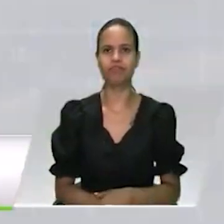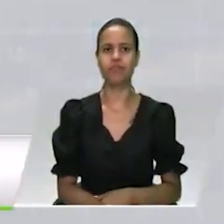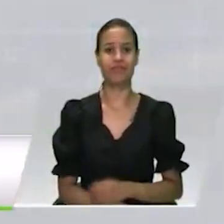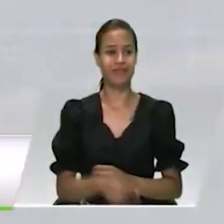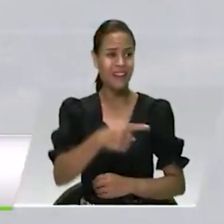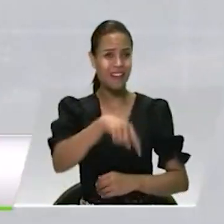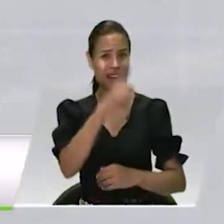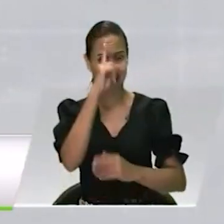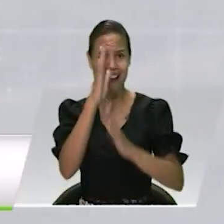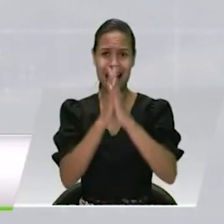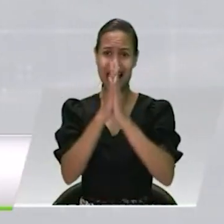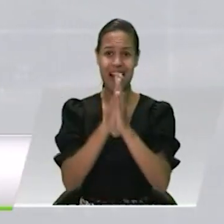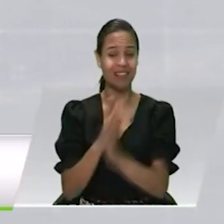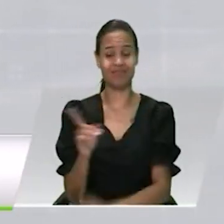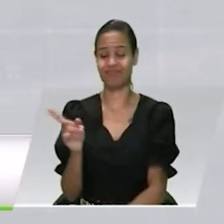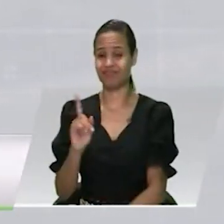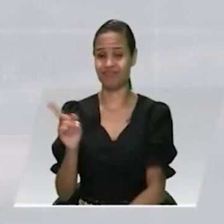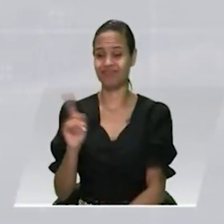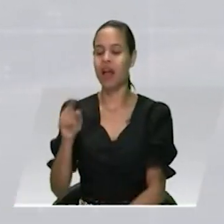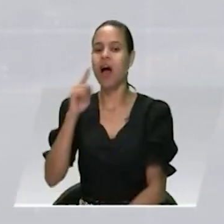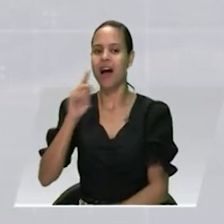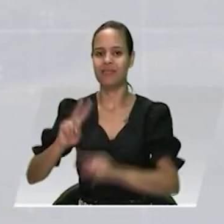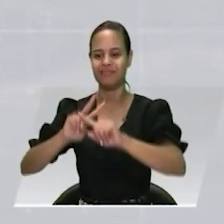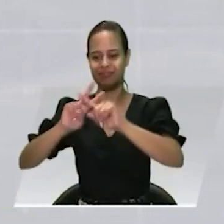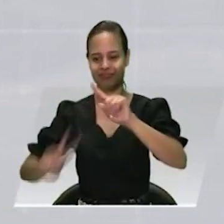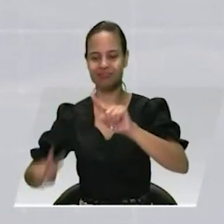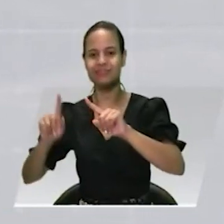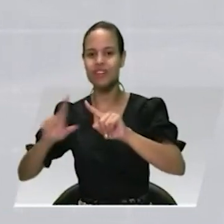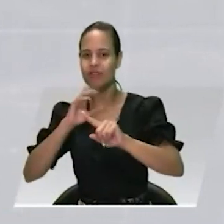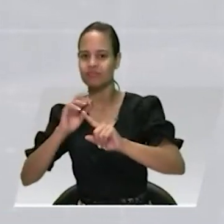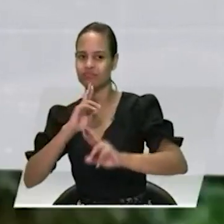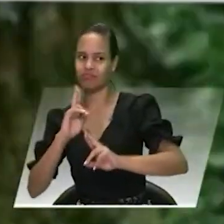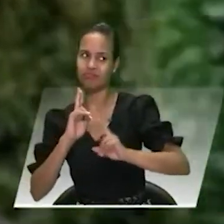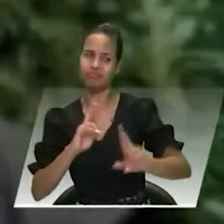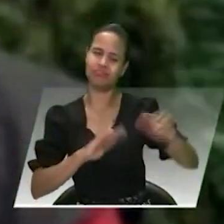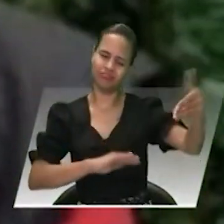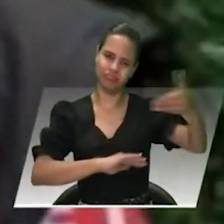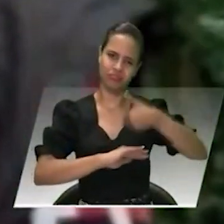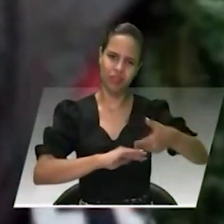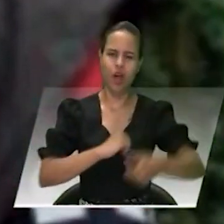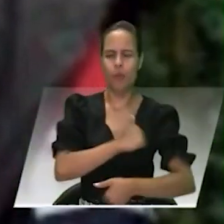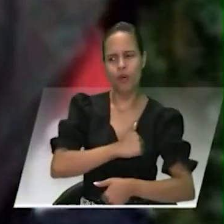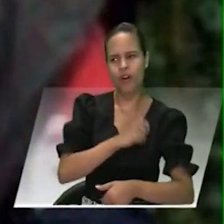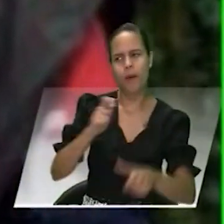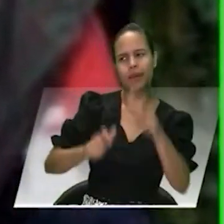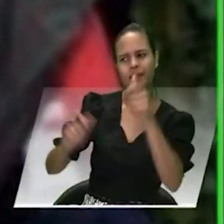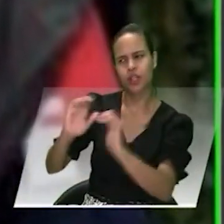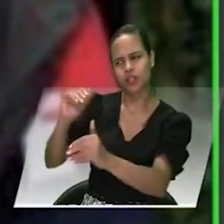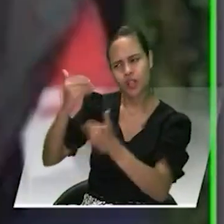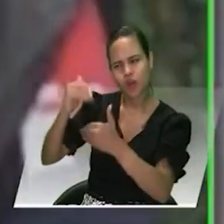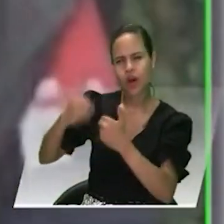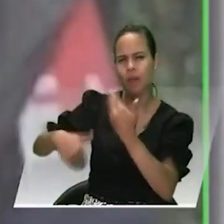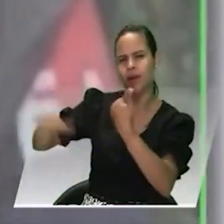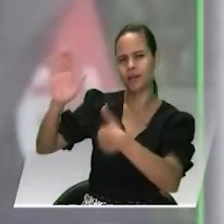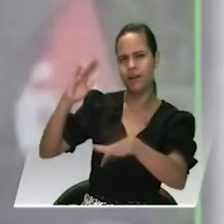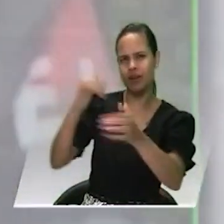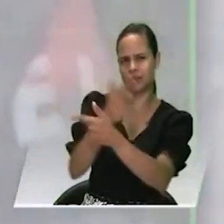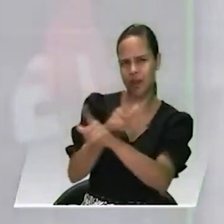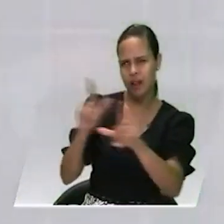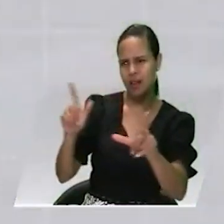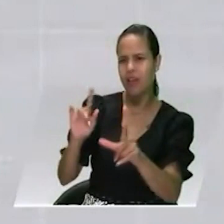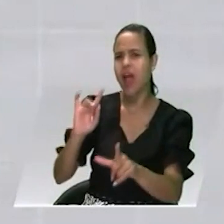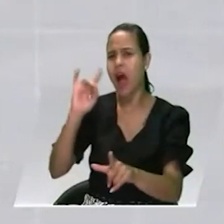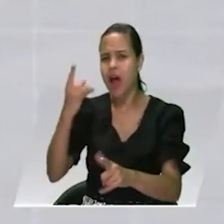así respondió el comandante del ELN a la petición de que liberen a todos los secuestrados y no secuestren a nadie más,